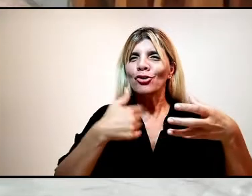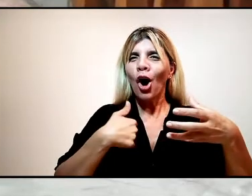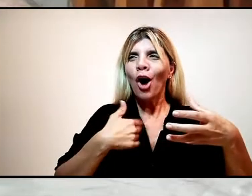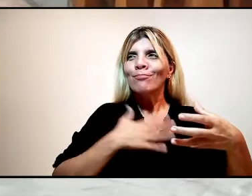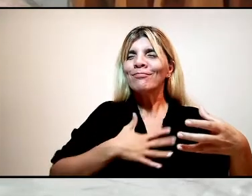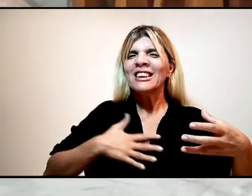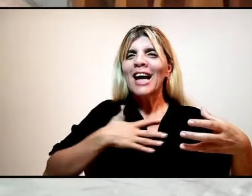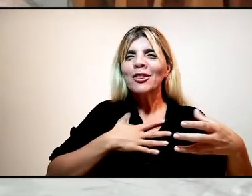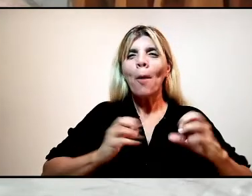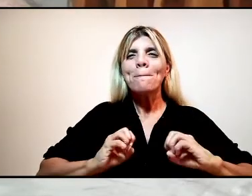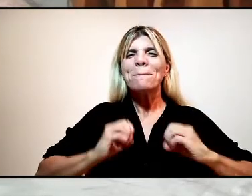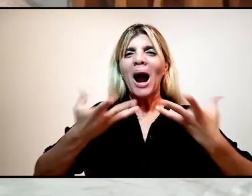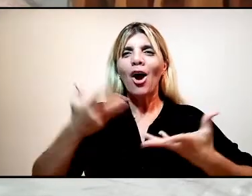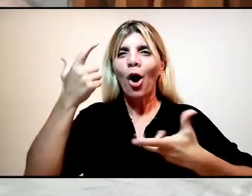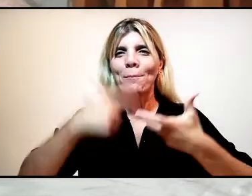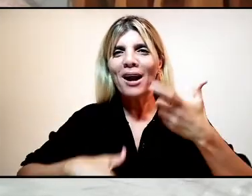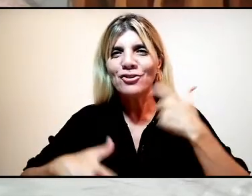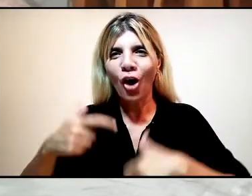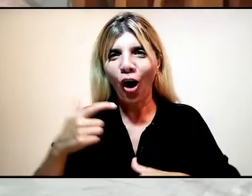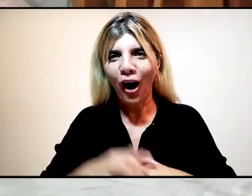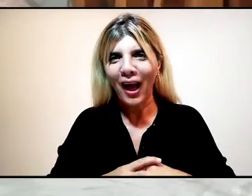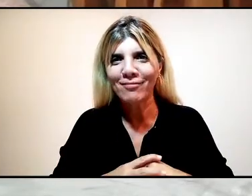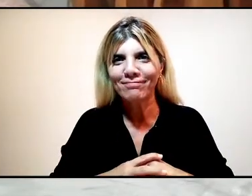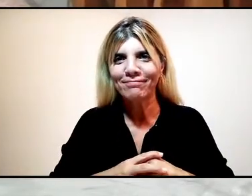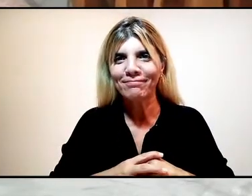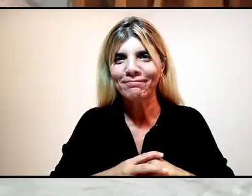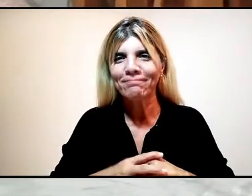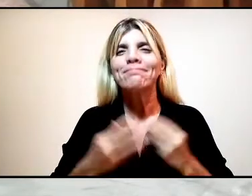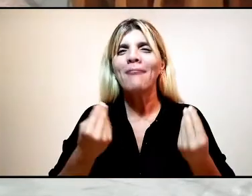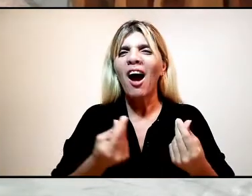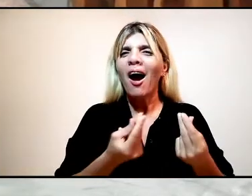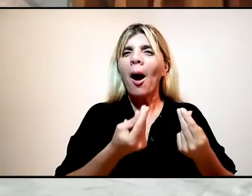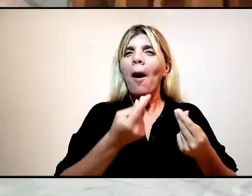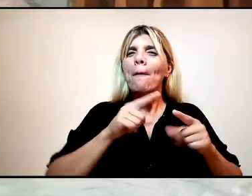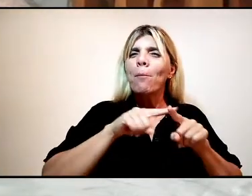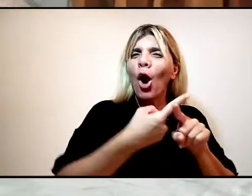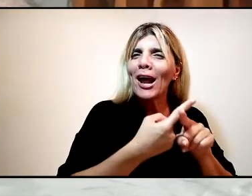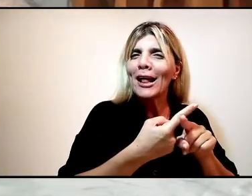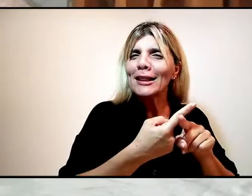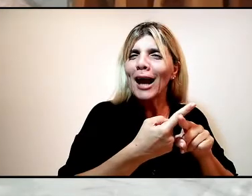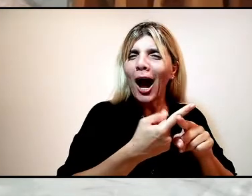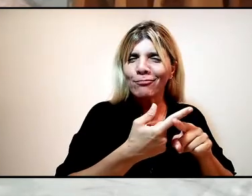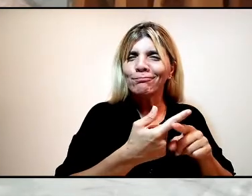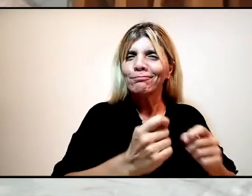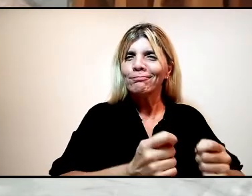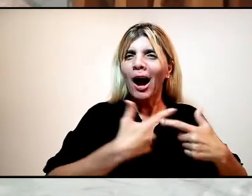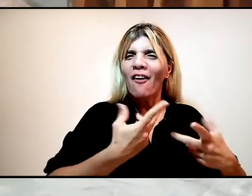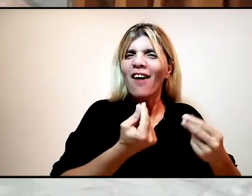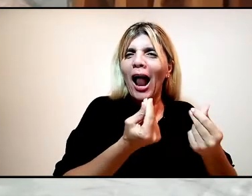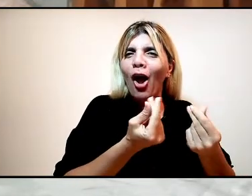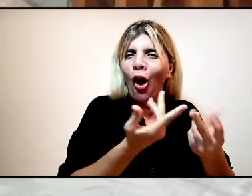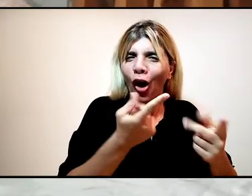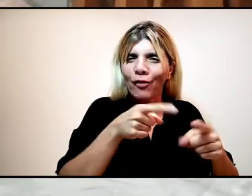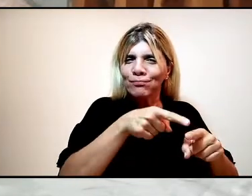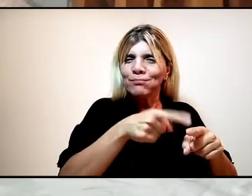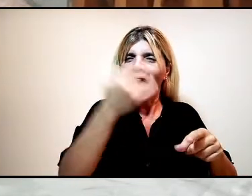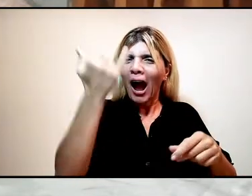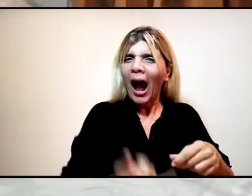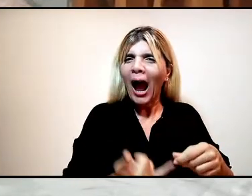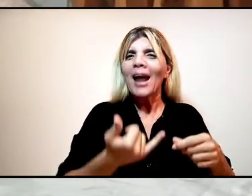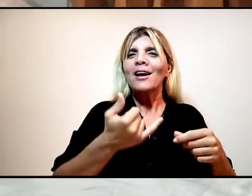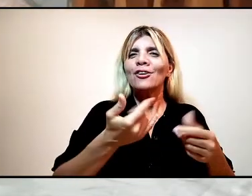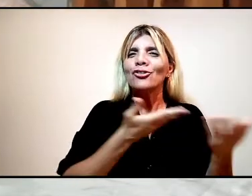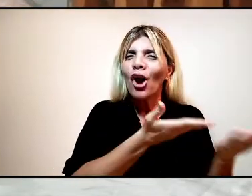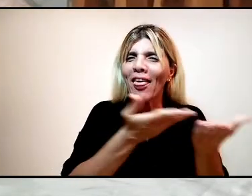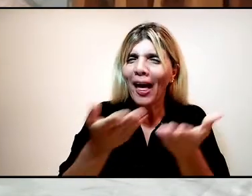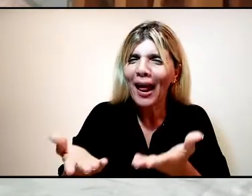categoría de mejor persona, dándole valor a la política, valor a la solidaridad, a la